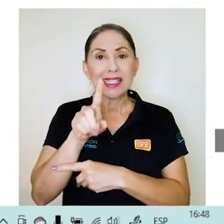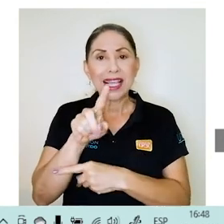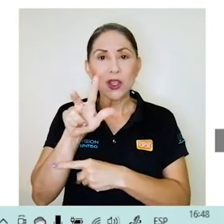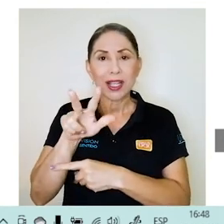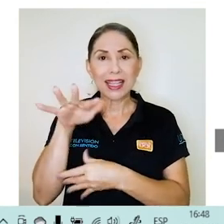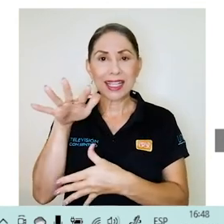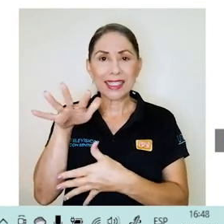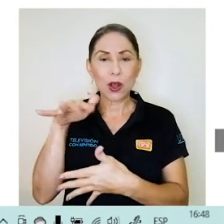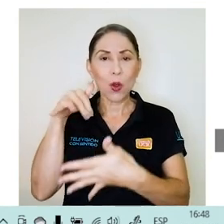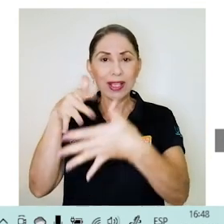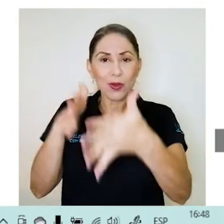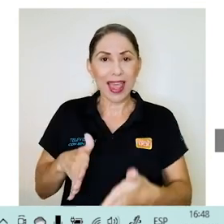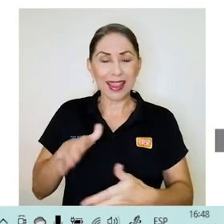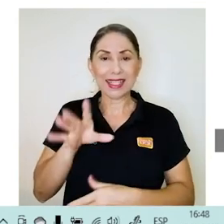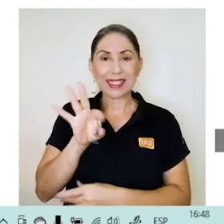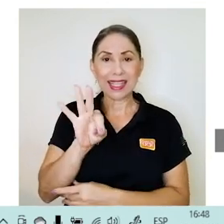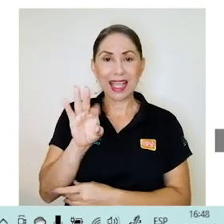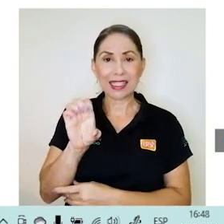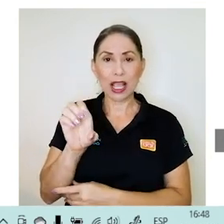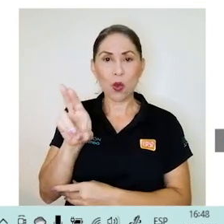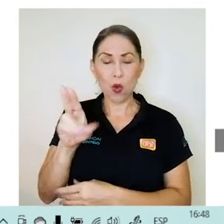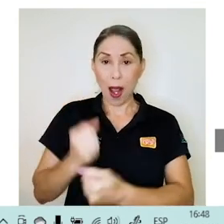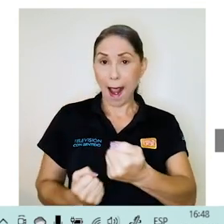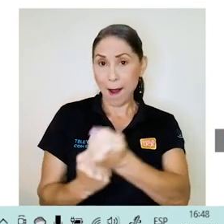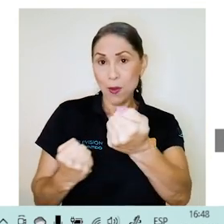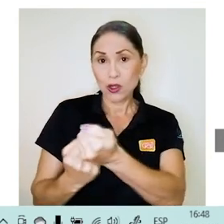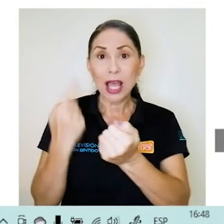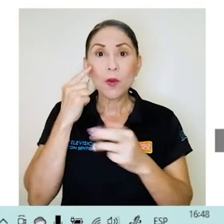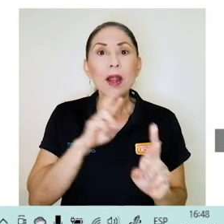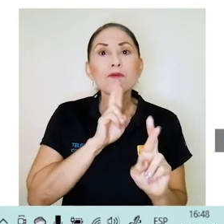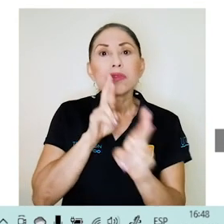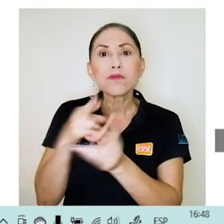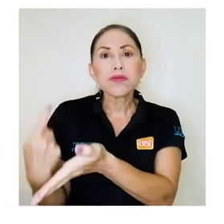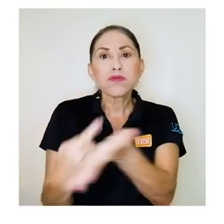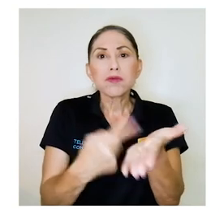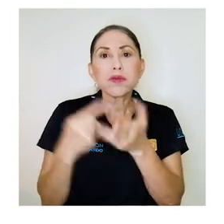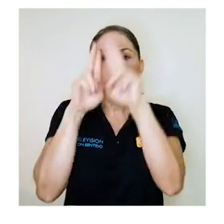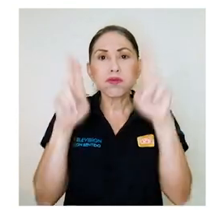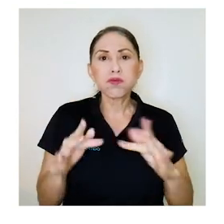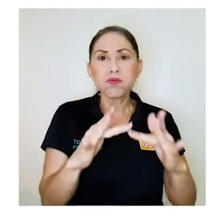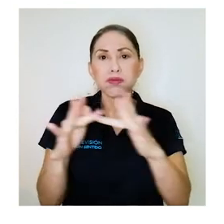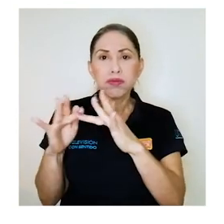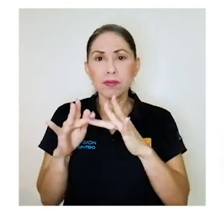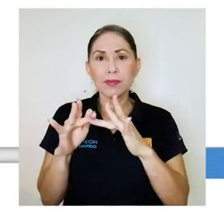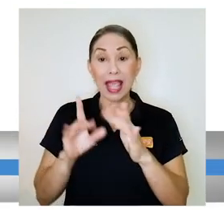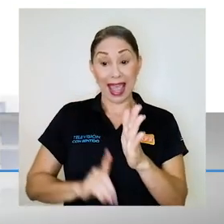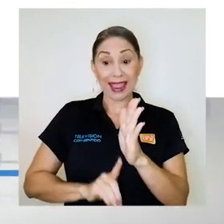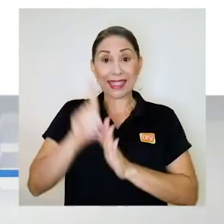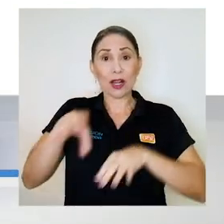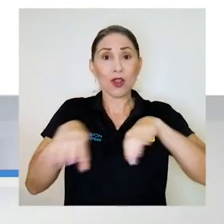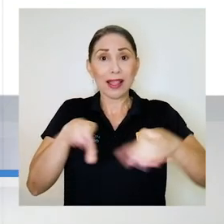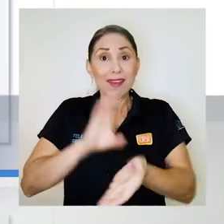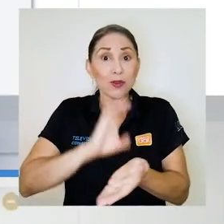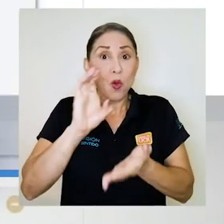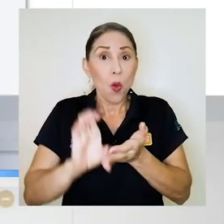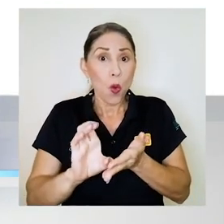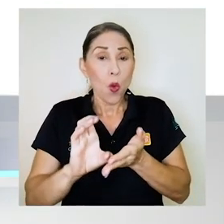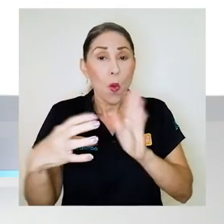135 estudiantes de TCU apoyando en el seguimiento de estos foros. El desarrollo de actividades en los módulos